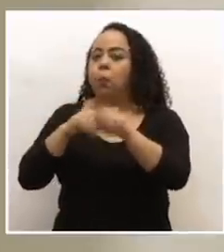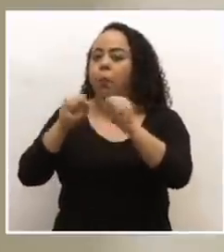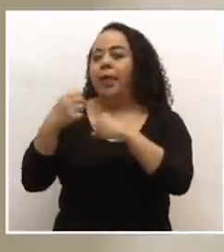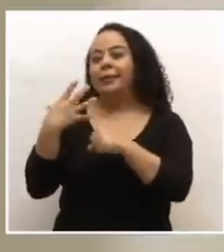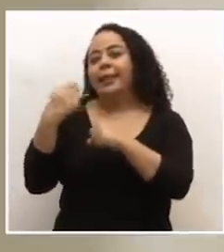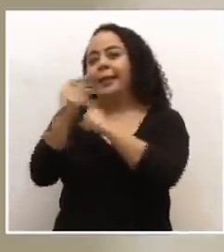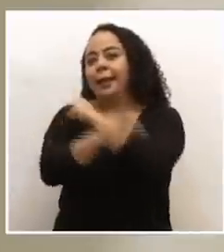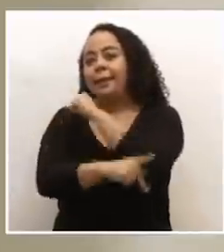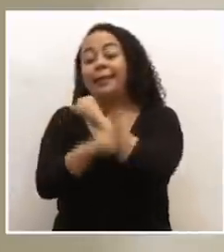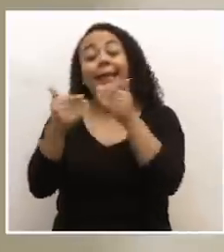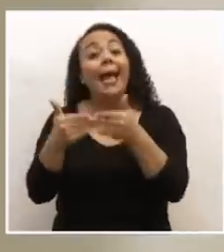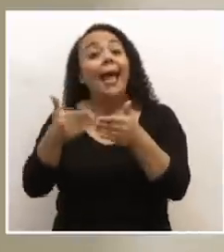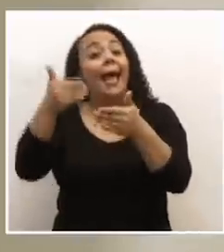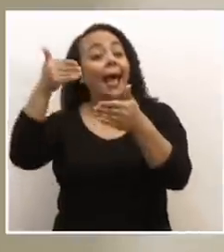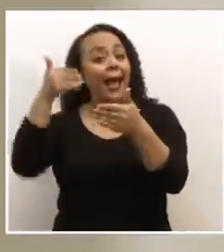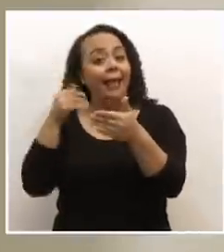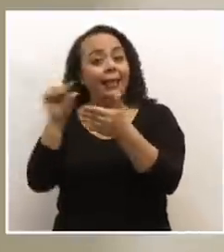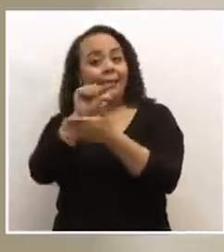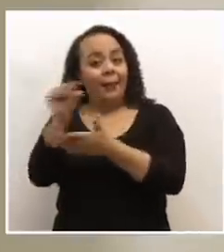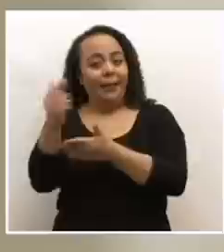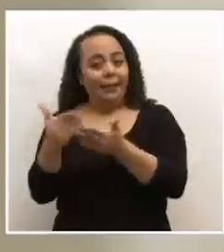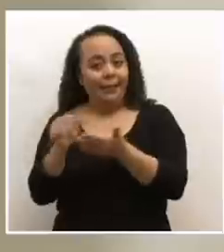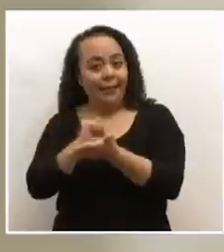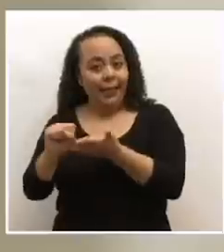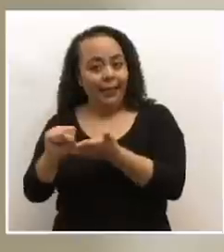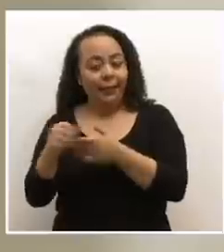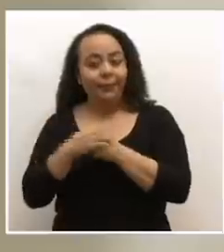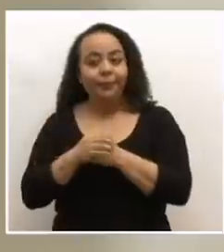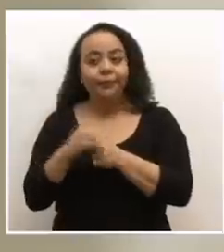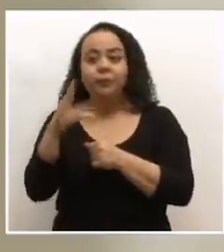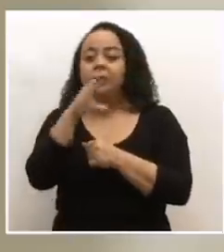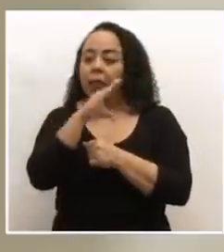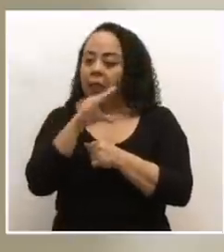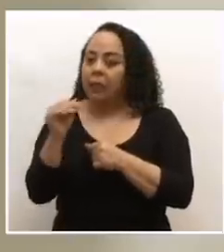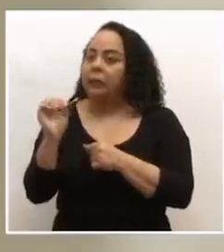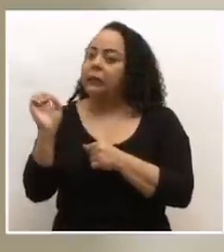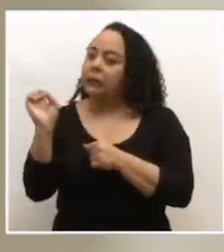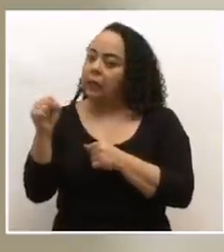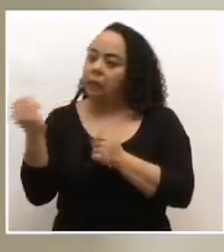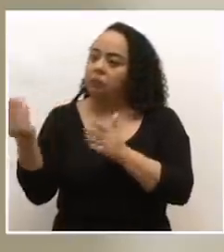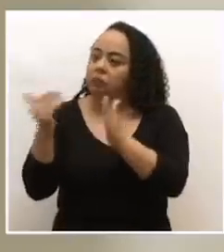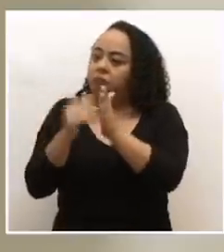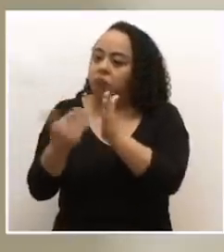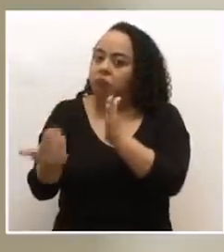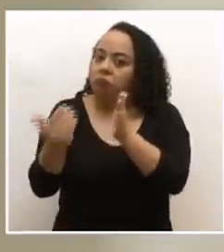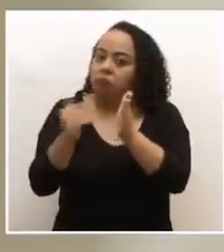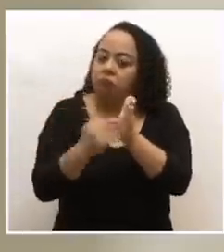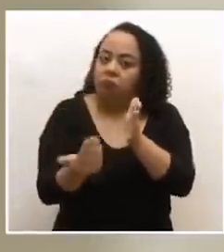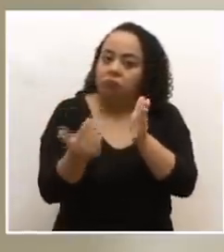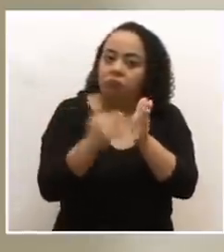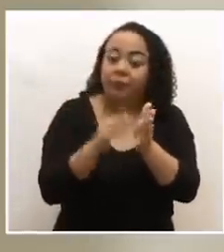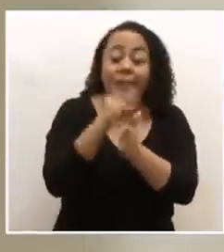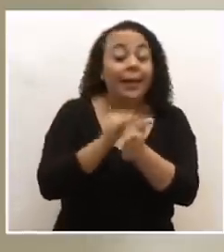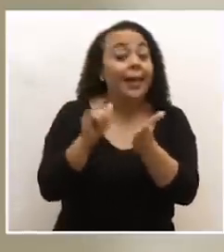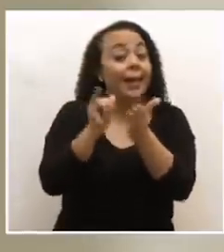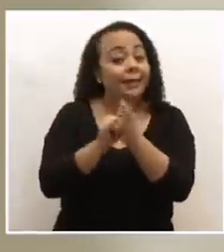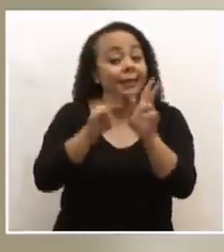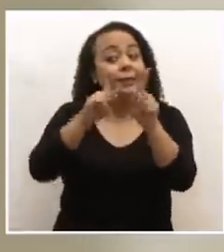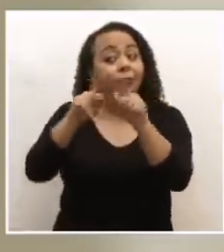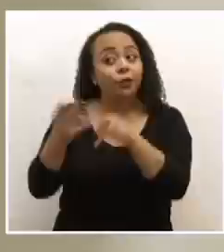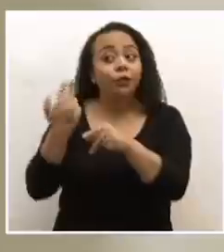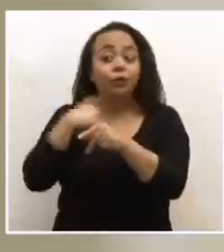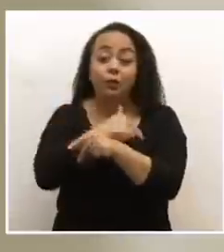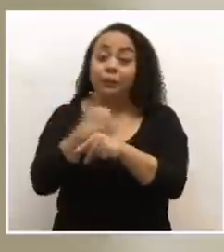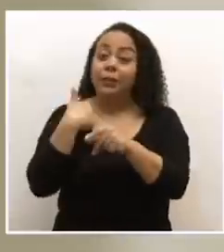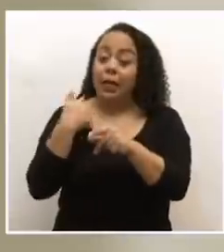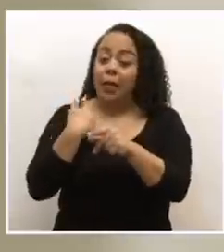salido del país antes de lo que fue Semana Santa y han estado justamente volviendo a esas personas. Y en ese medio de esas personas también obviamente hemos tenido